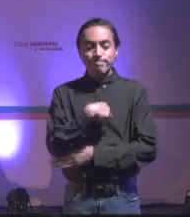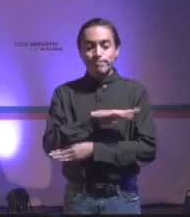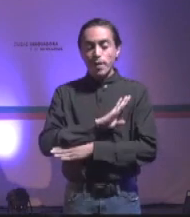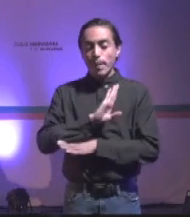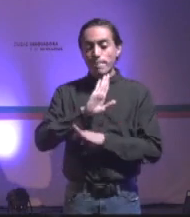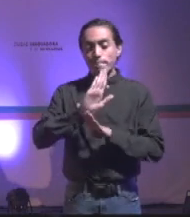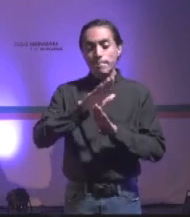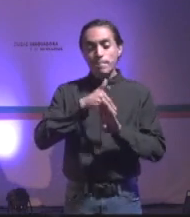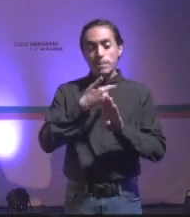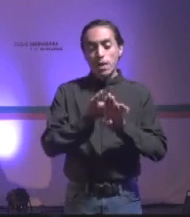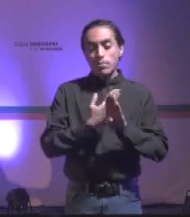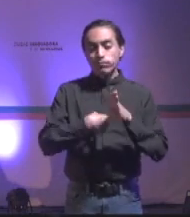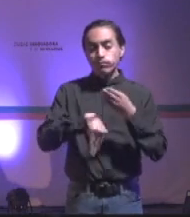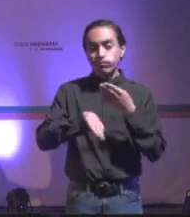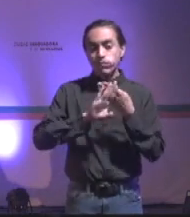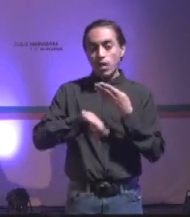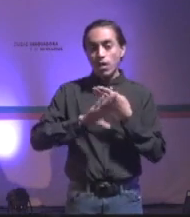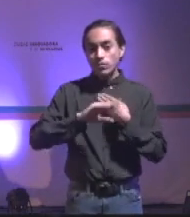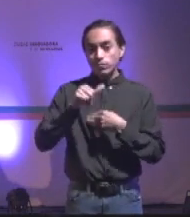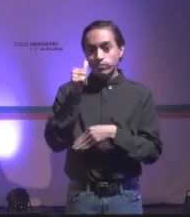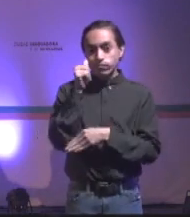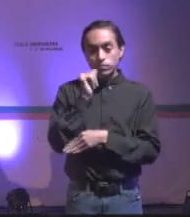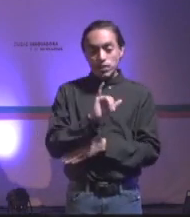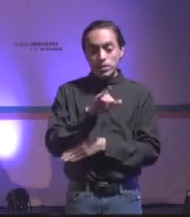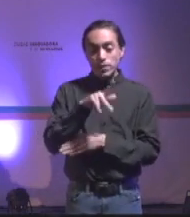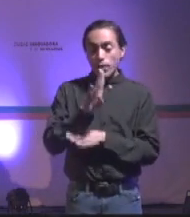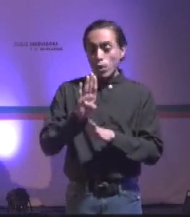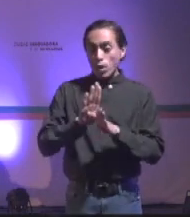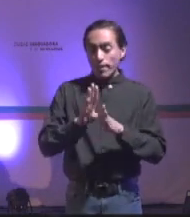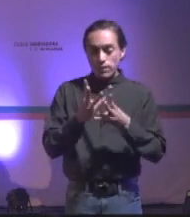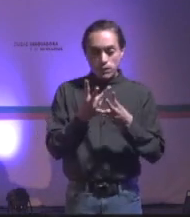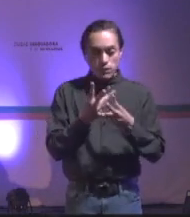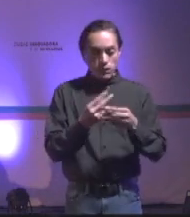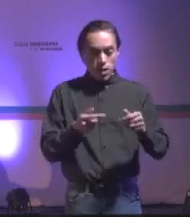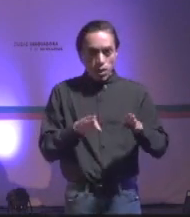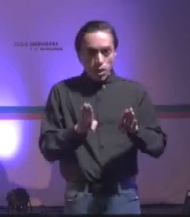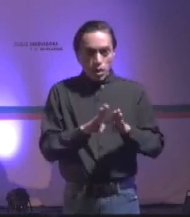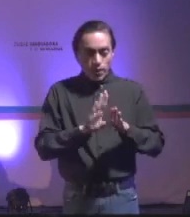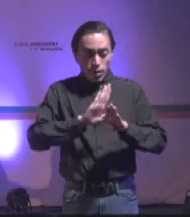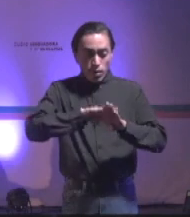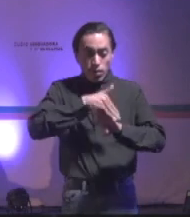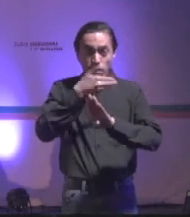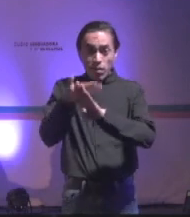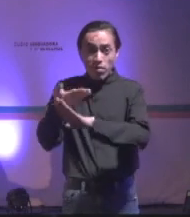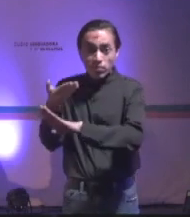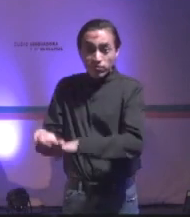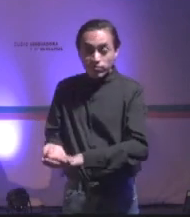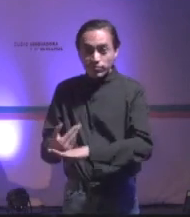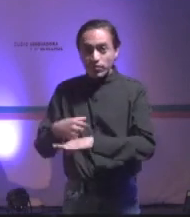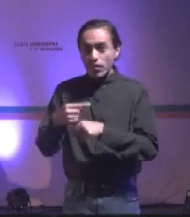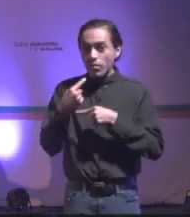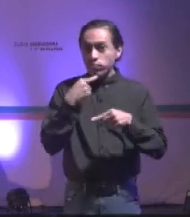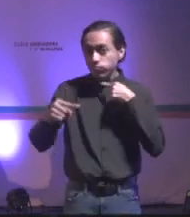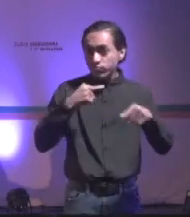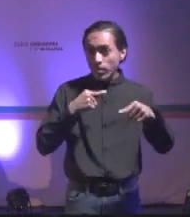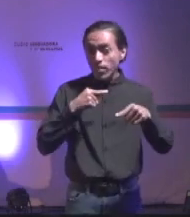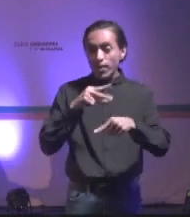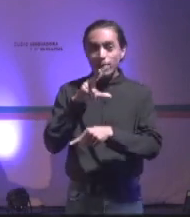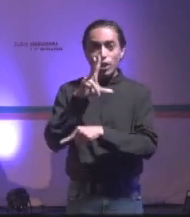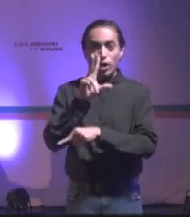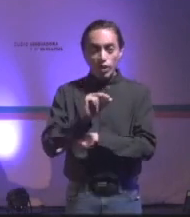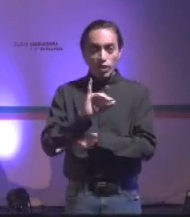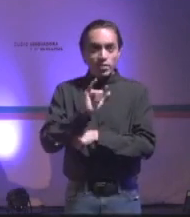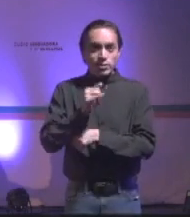permanentemente, pero no resolvemos atacando de regreso. Resolvemos con información,